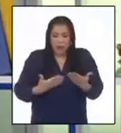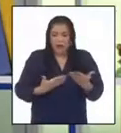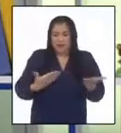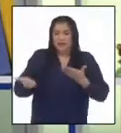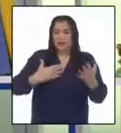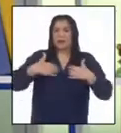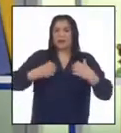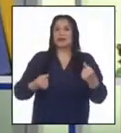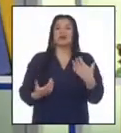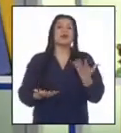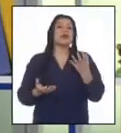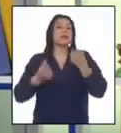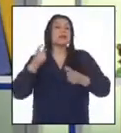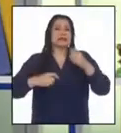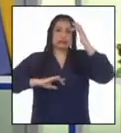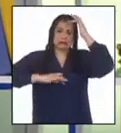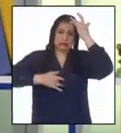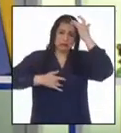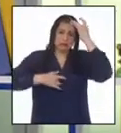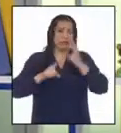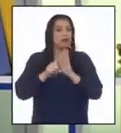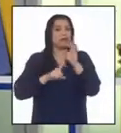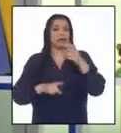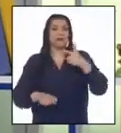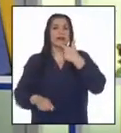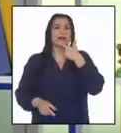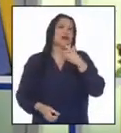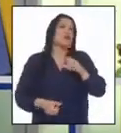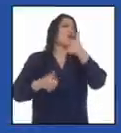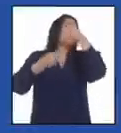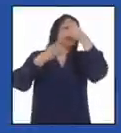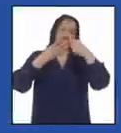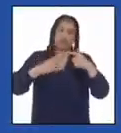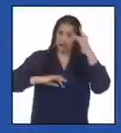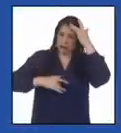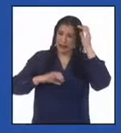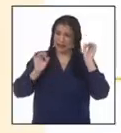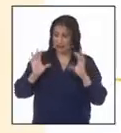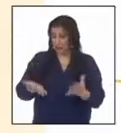más afectadas por la fiebre amarilla u otras epidemias como la peste bubónica?